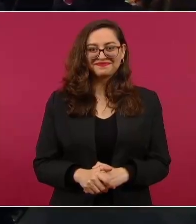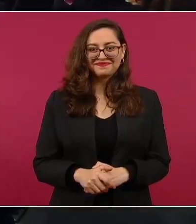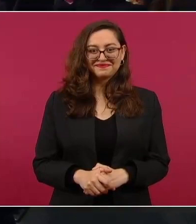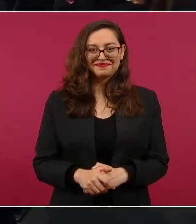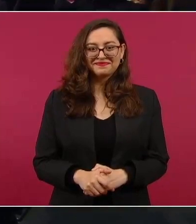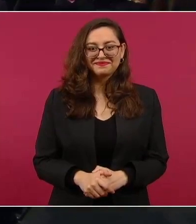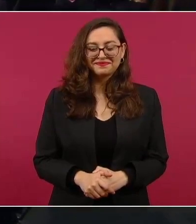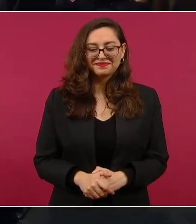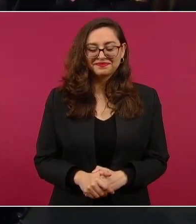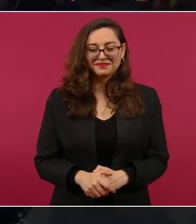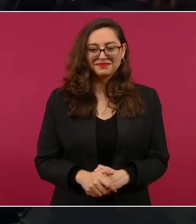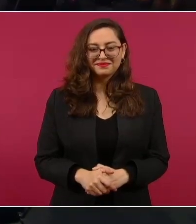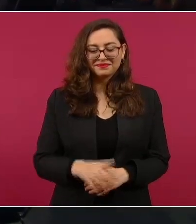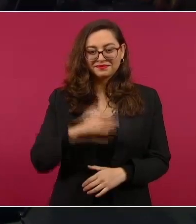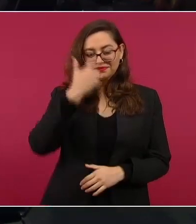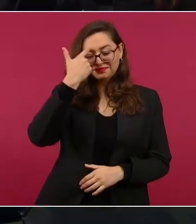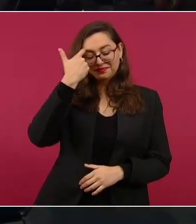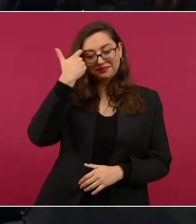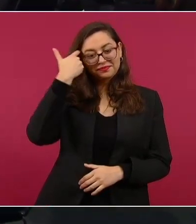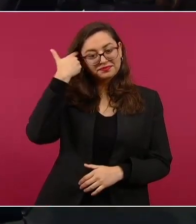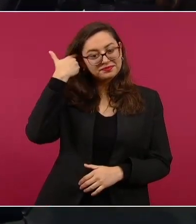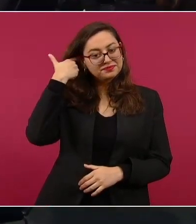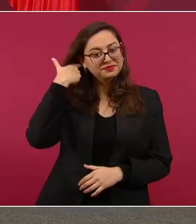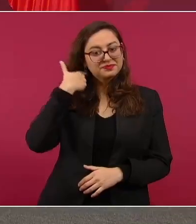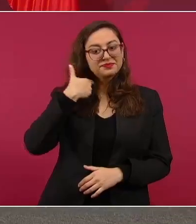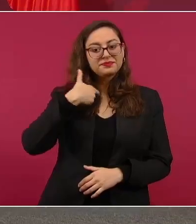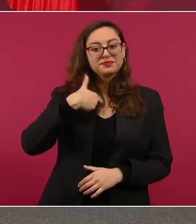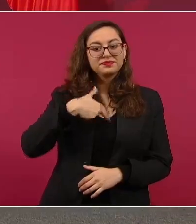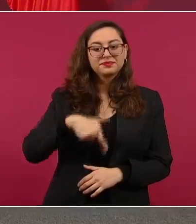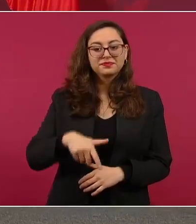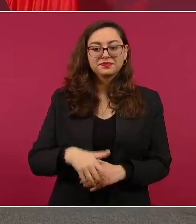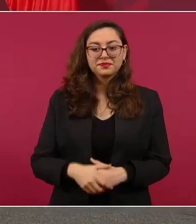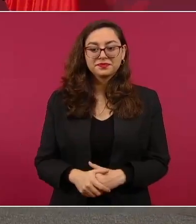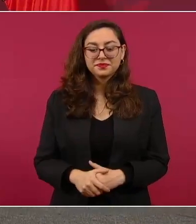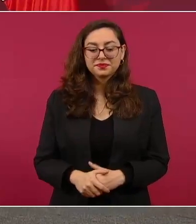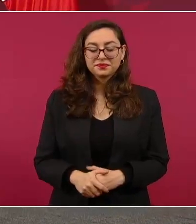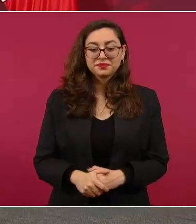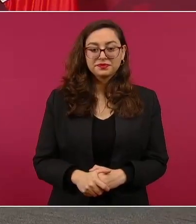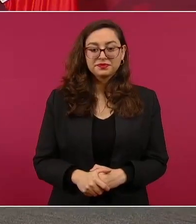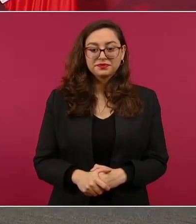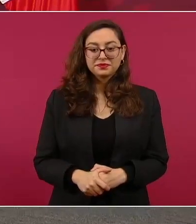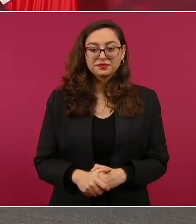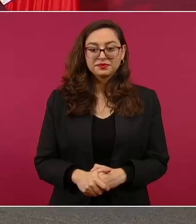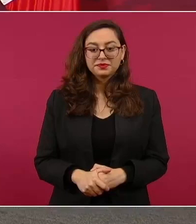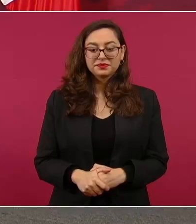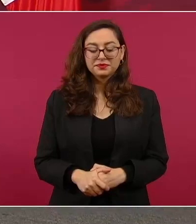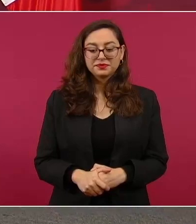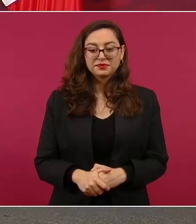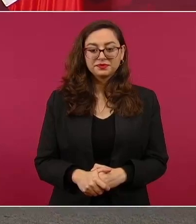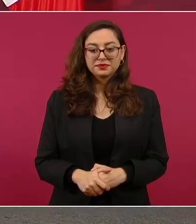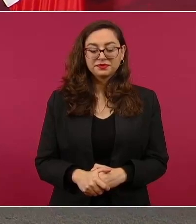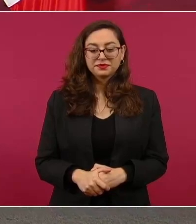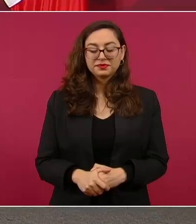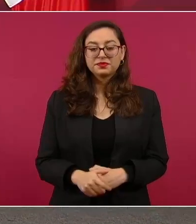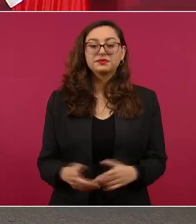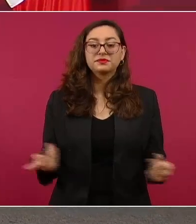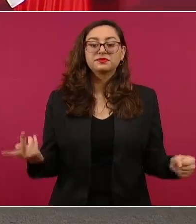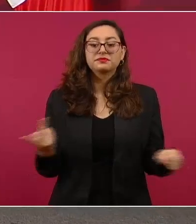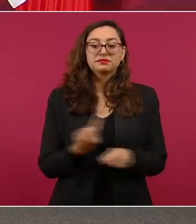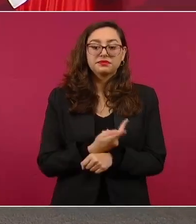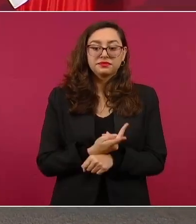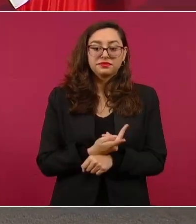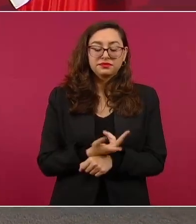Sí, pero se han dado casos en donde incluso se llevan a cabo extradiciones,